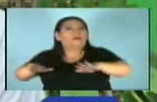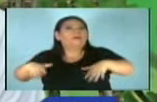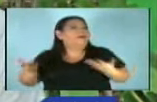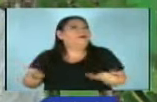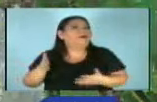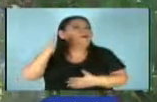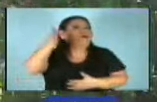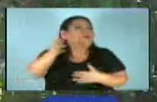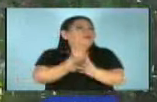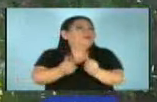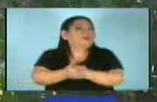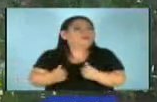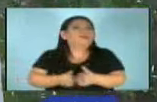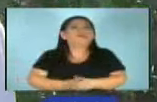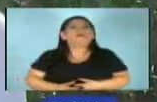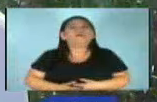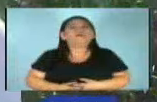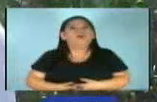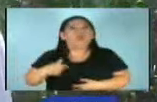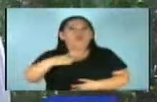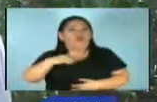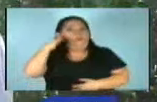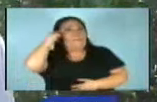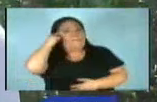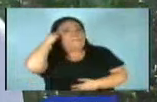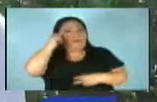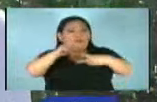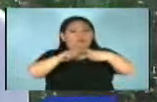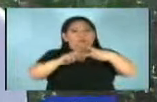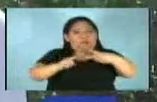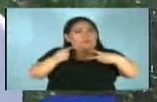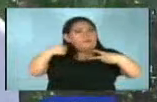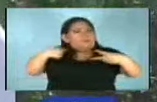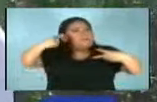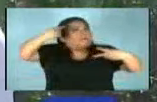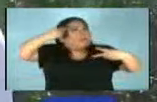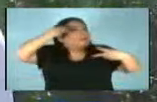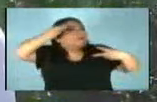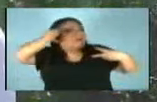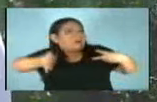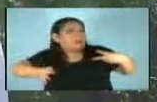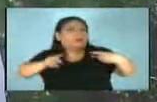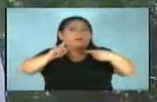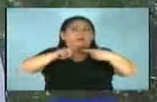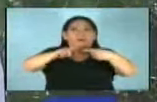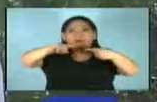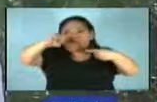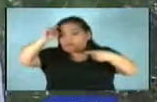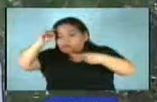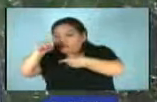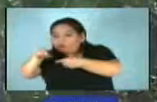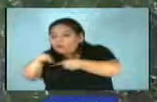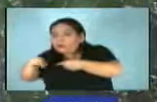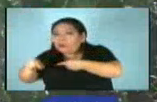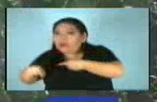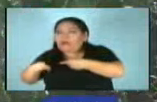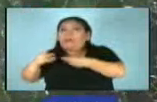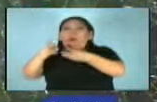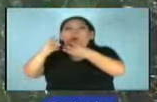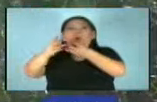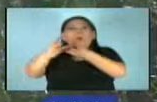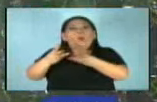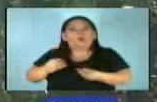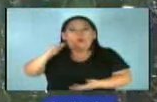realidad de crisis. Yo creo que aquí había que pensar en dos cosas. Uno, las cosechas van a tener reducción